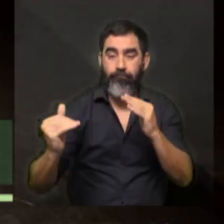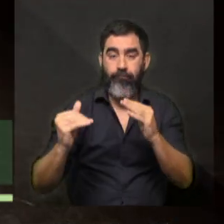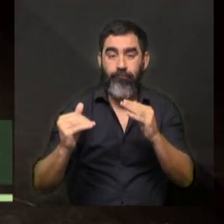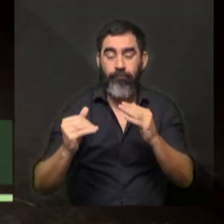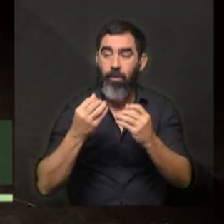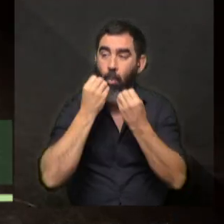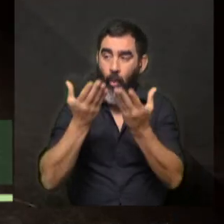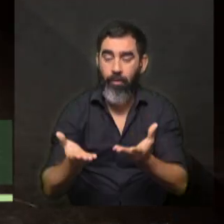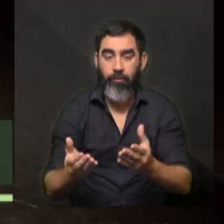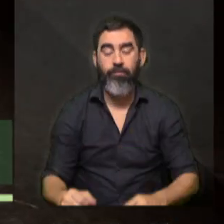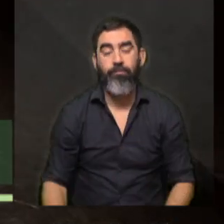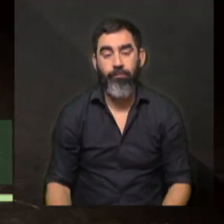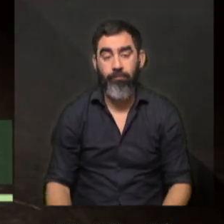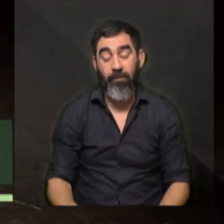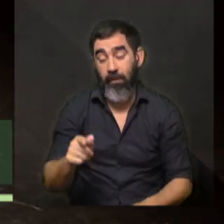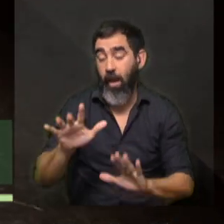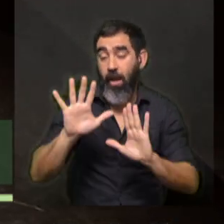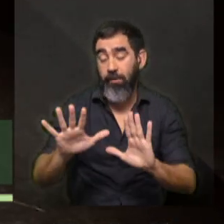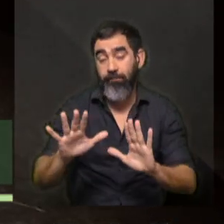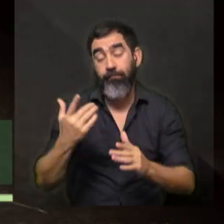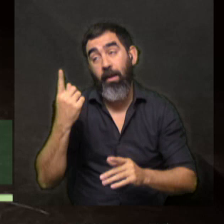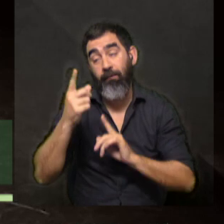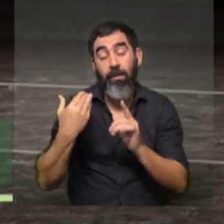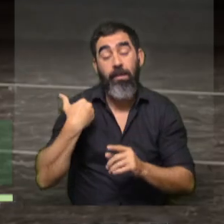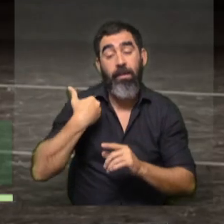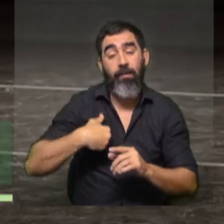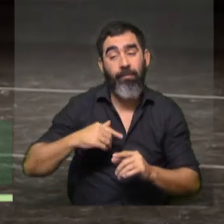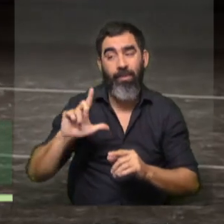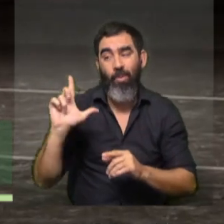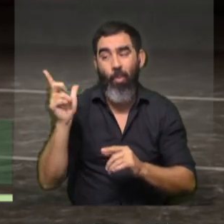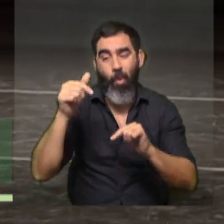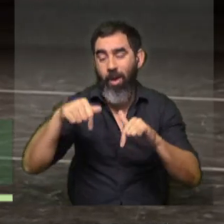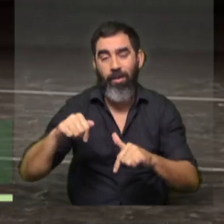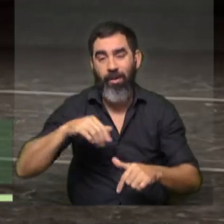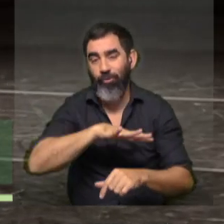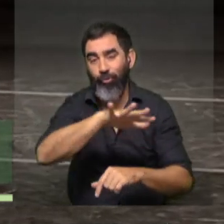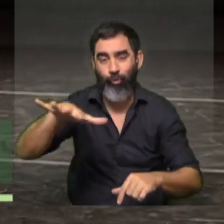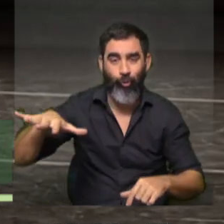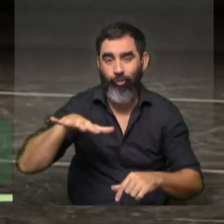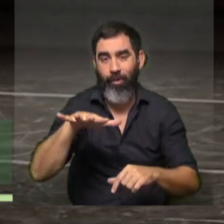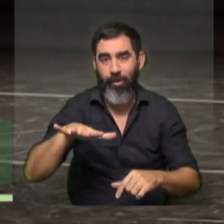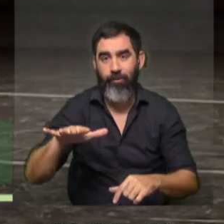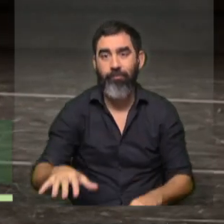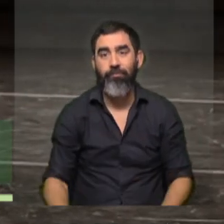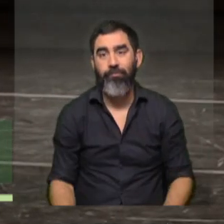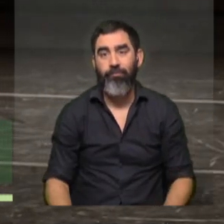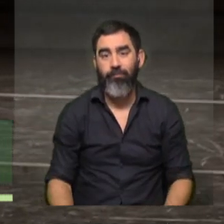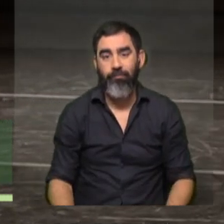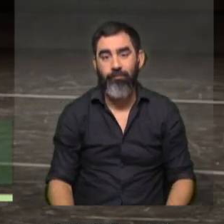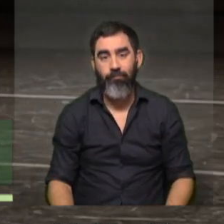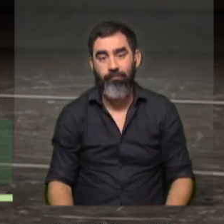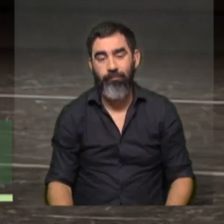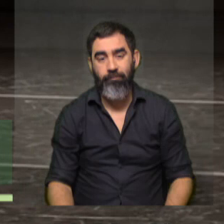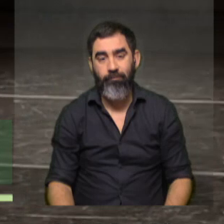muy saludable, que es de lo que lamentablemente no nos escapamos, o sea, como humanidad no nos estamos